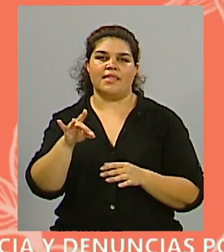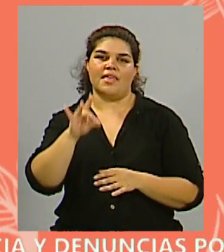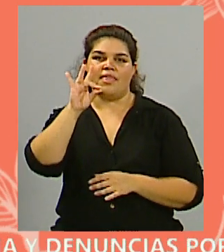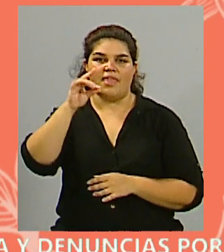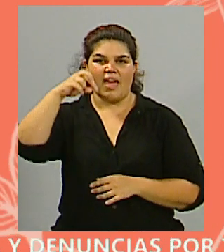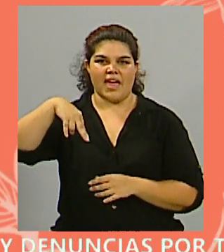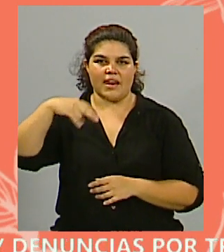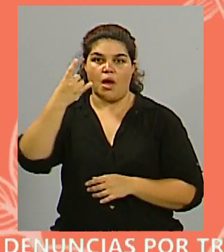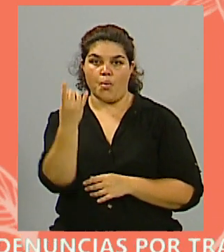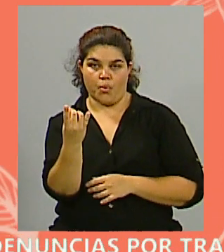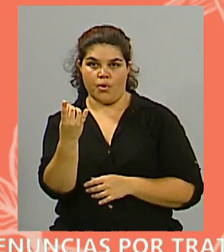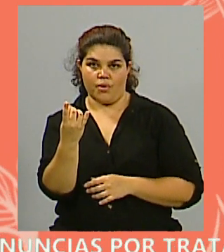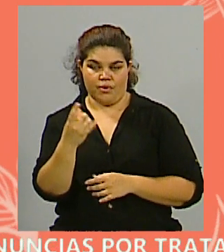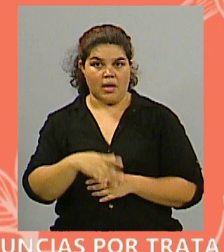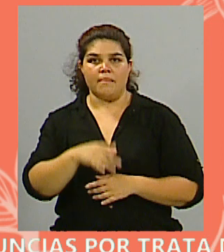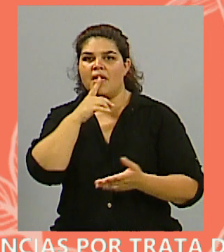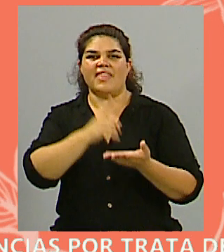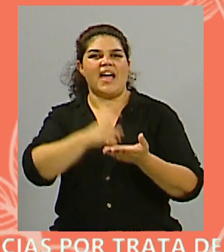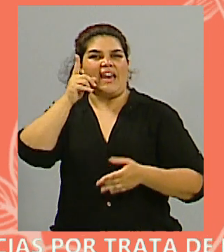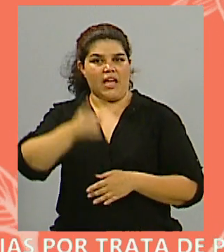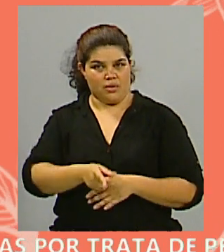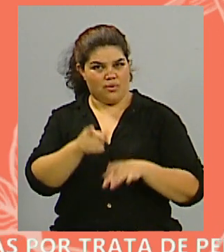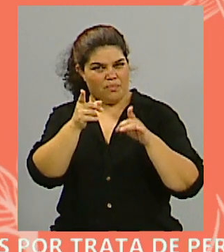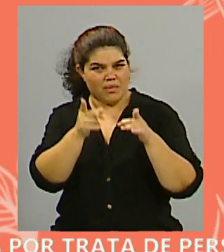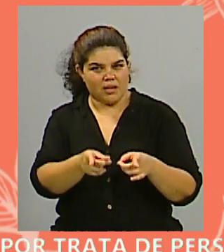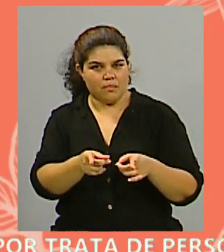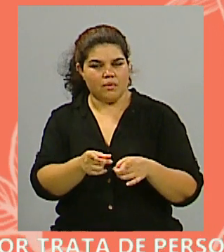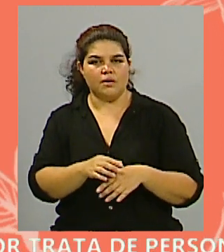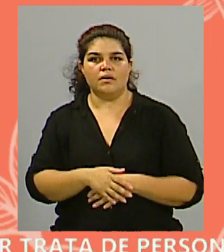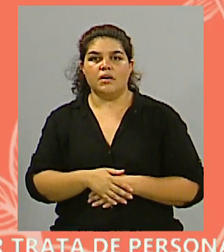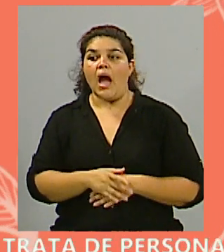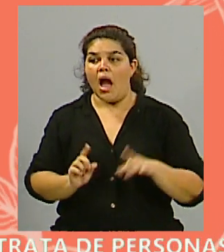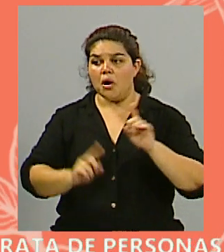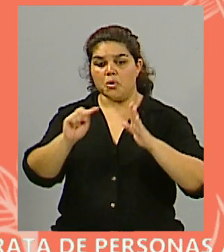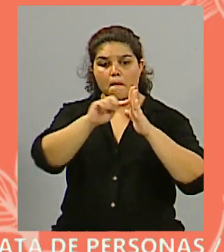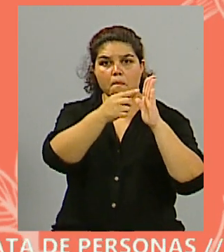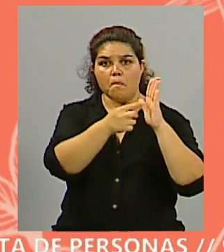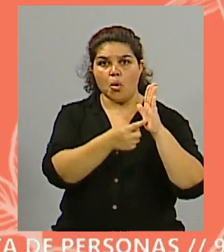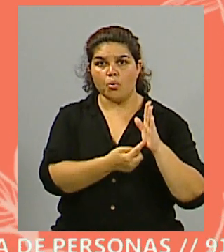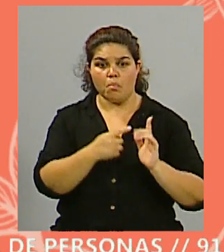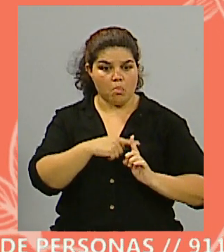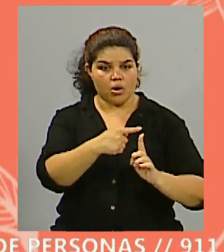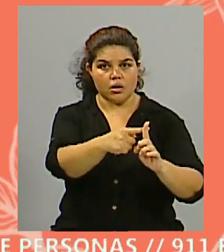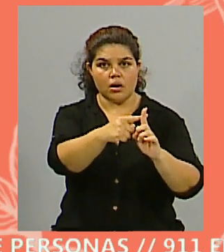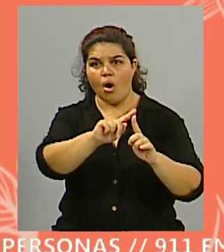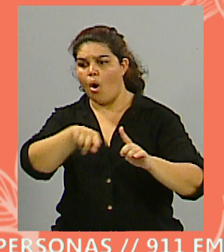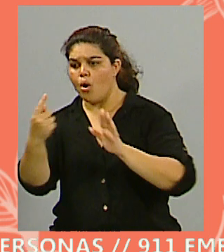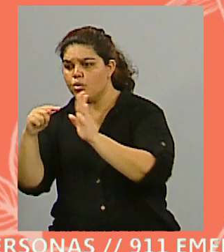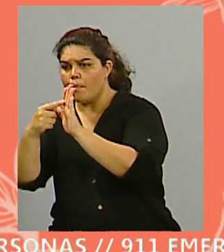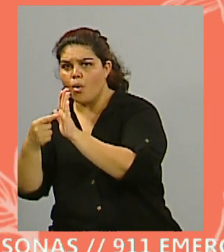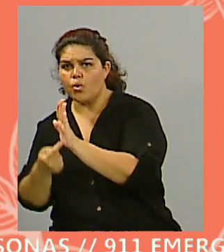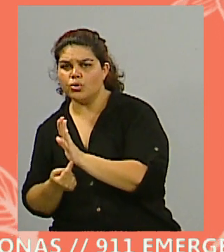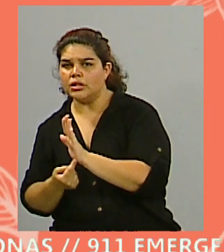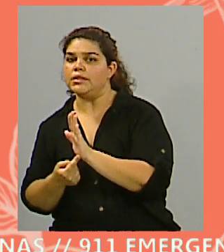obviamente hay quienes hablan de que tiene, digamos, puntos que son positivos, pero hay otros que resaltan que tiene muchos puntos